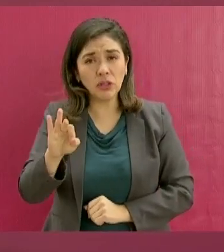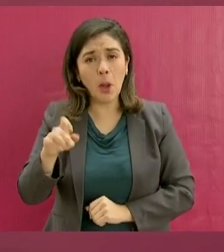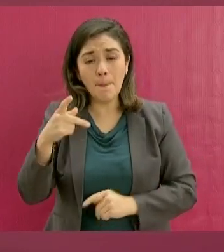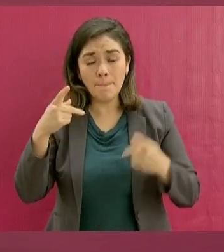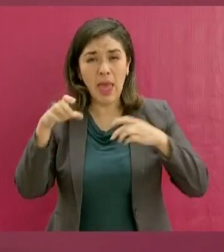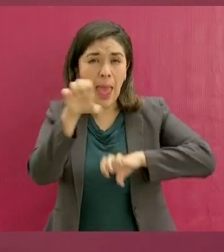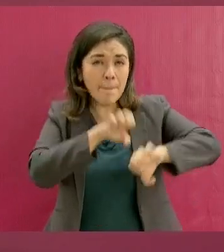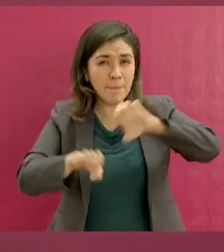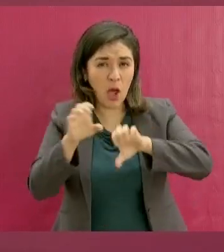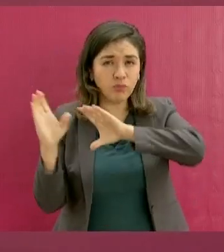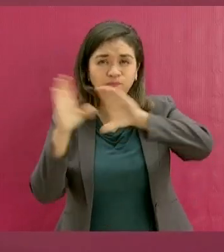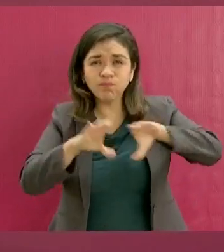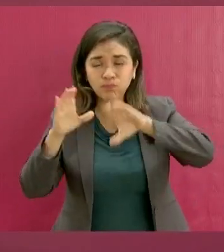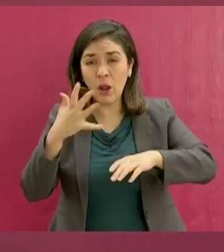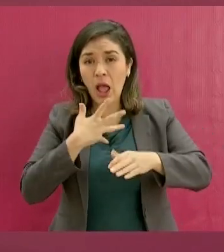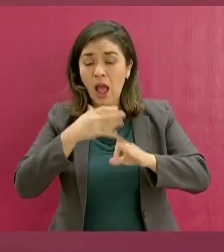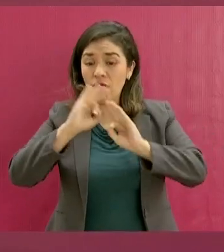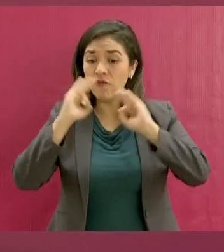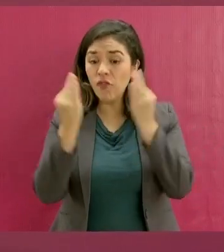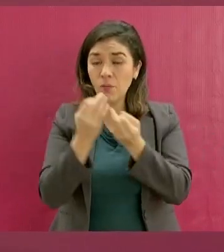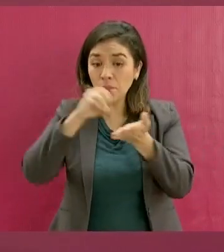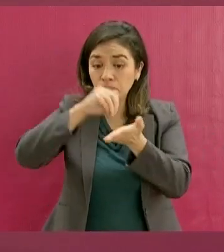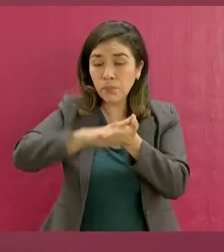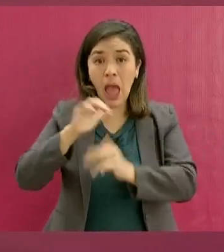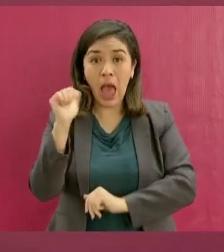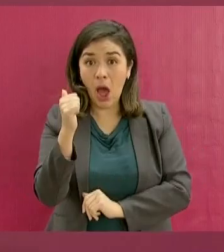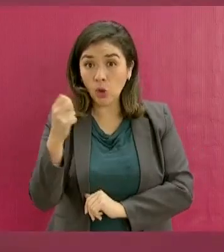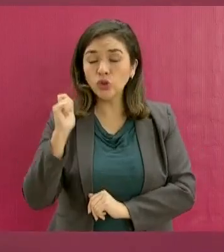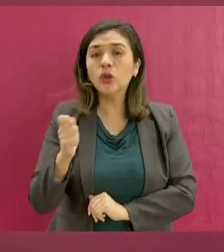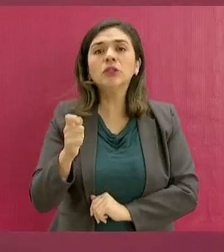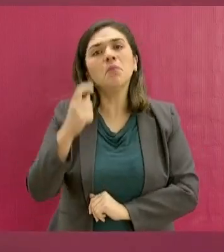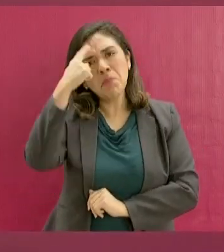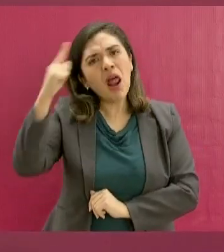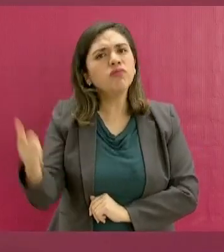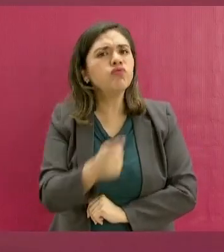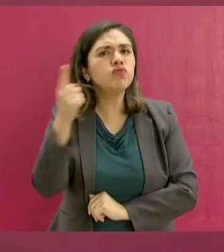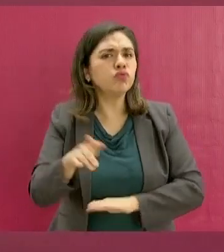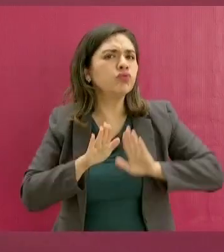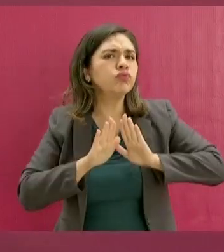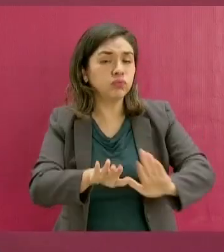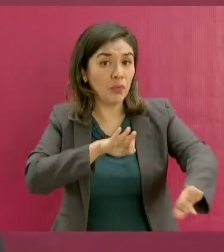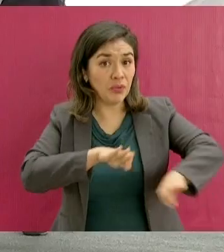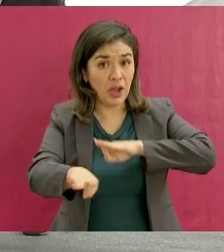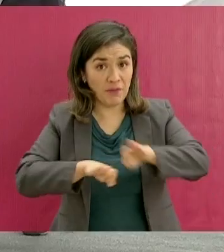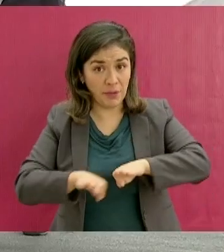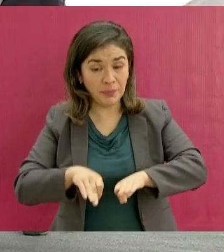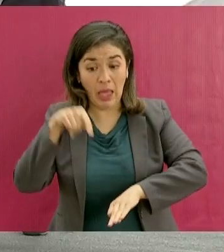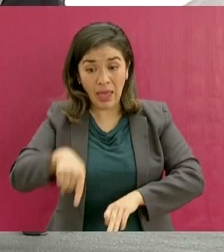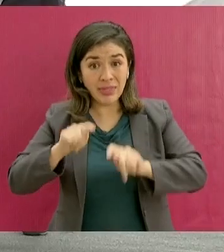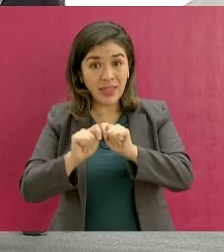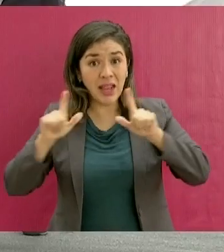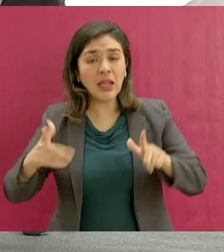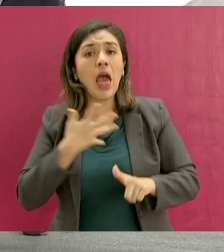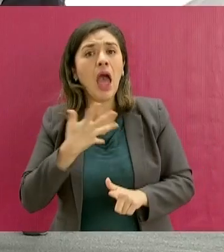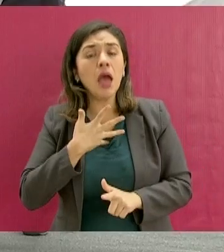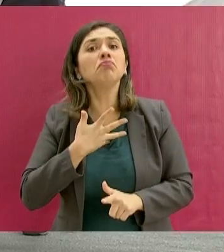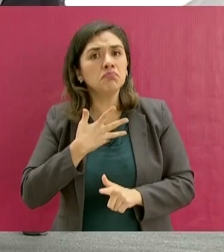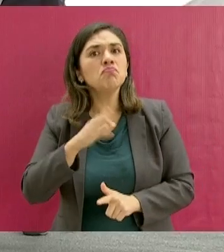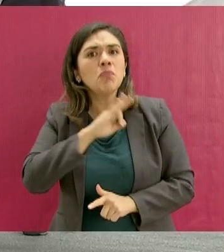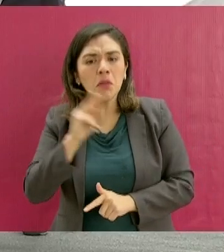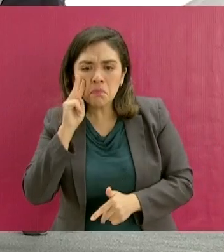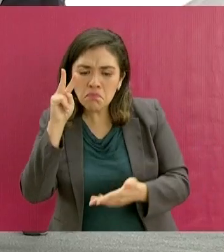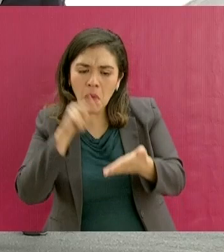los empleos formales que se registraron en agosto son permanentes. En Tlaxcala tenemos signos de